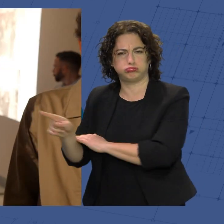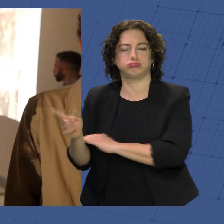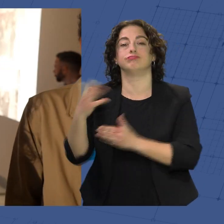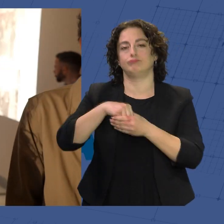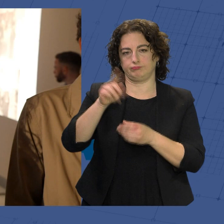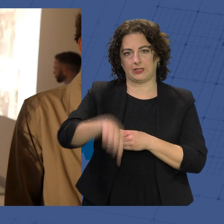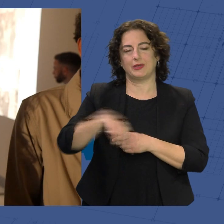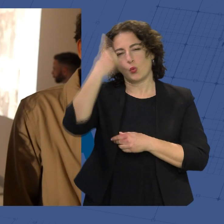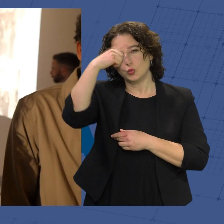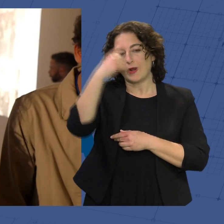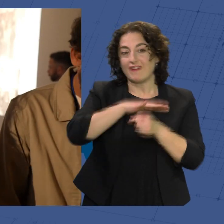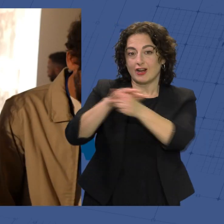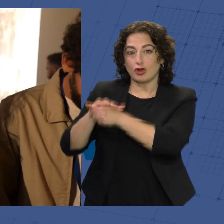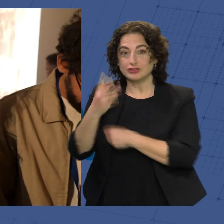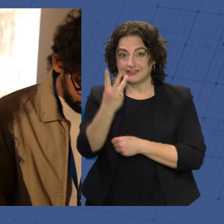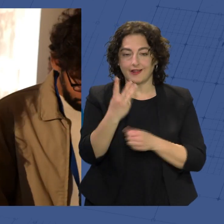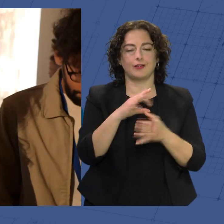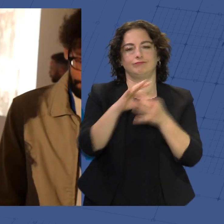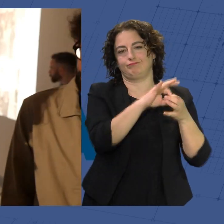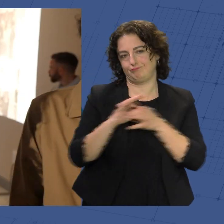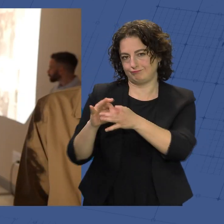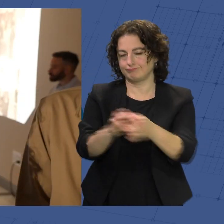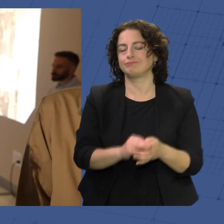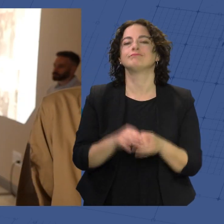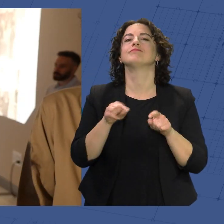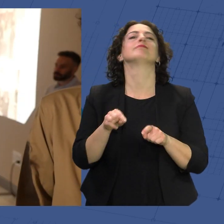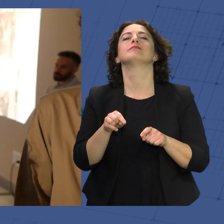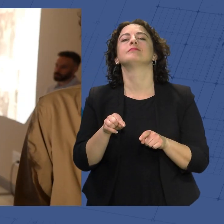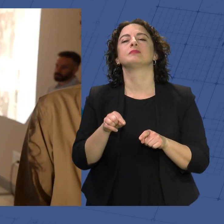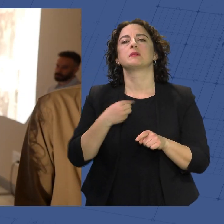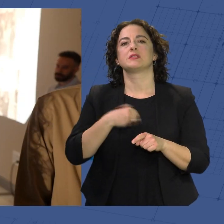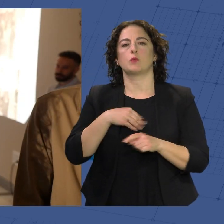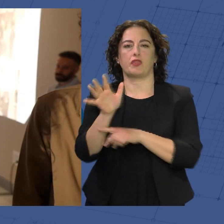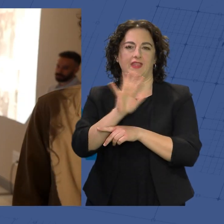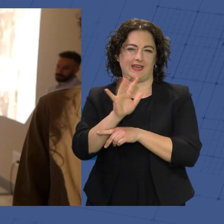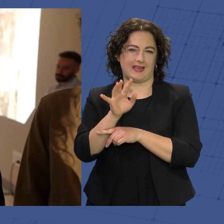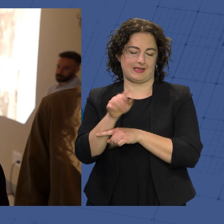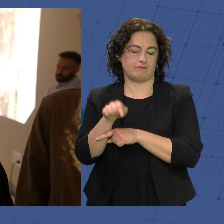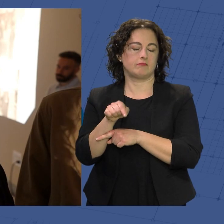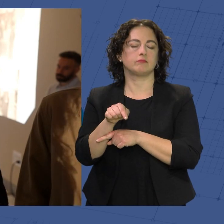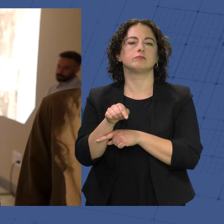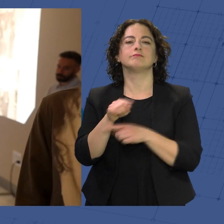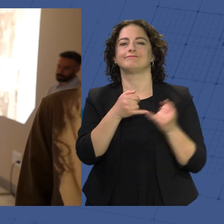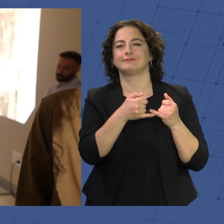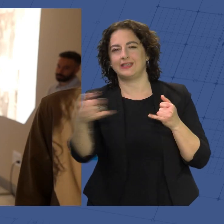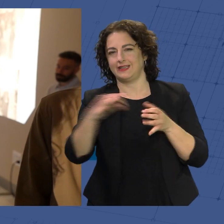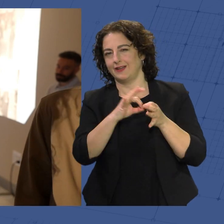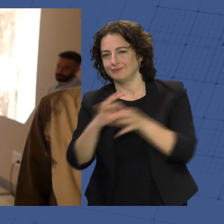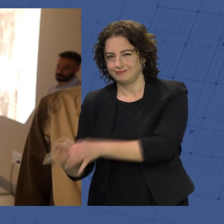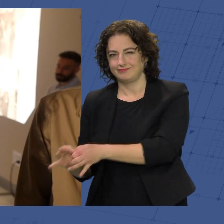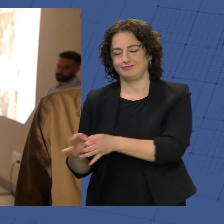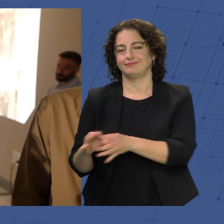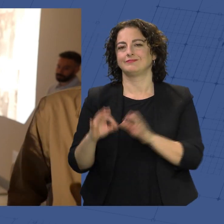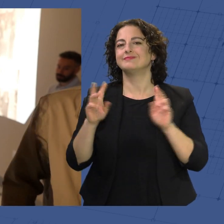la cultura de tres barrios de nuestra capital. En este caso, Las Memorias de Cine lleva en un hilo conductor, en una narrativa,